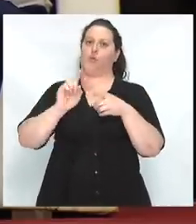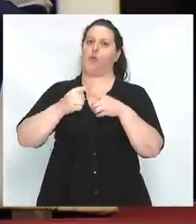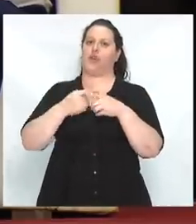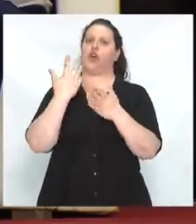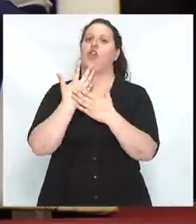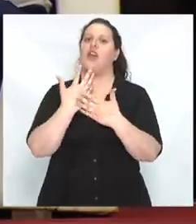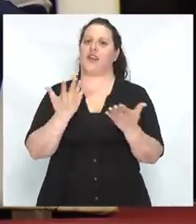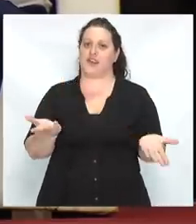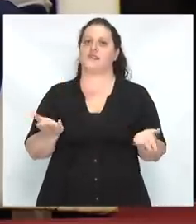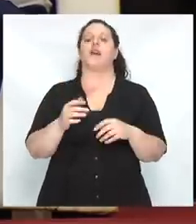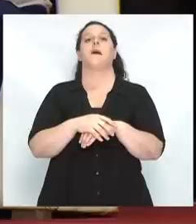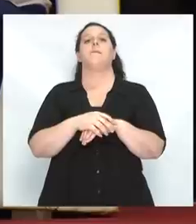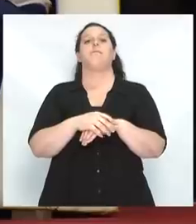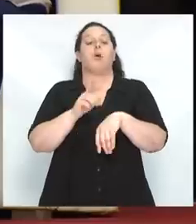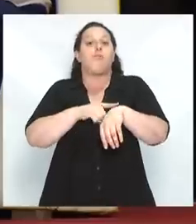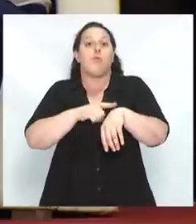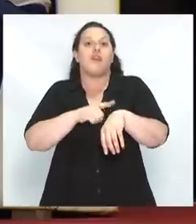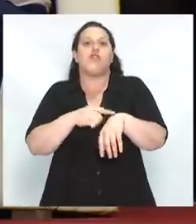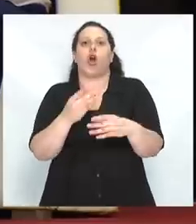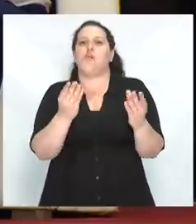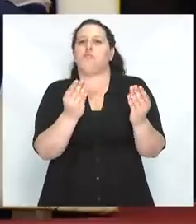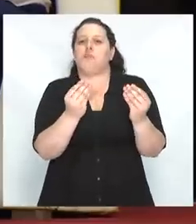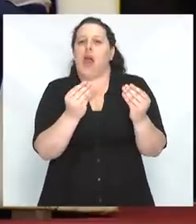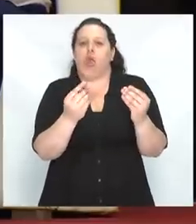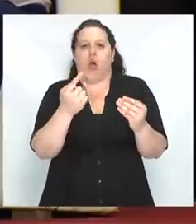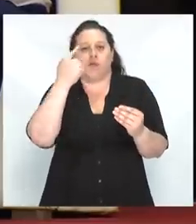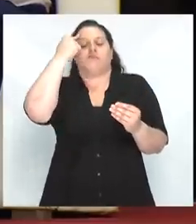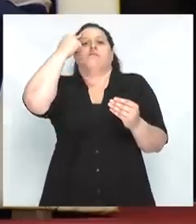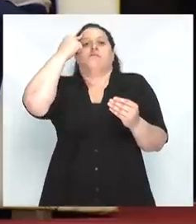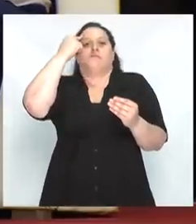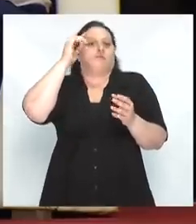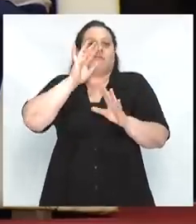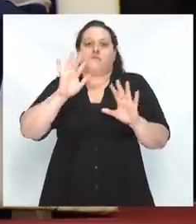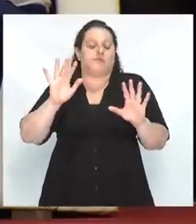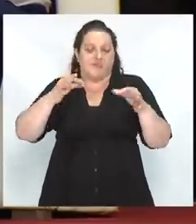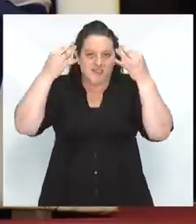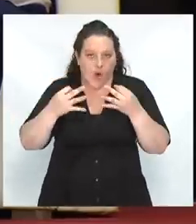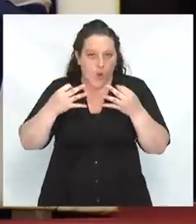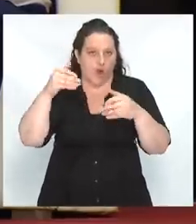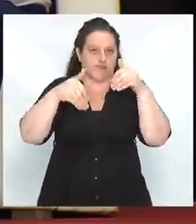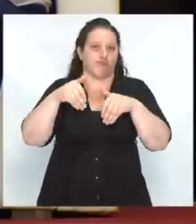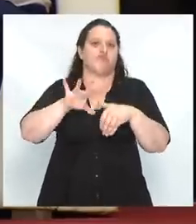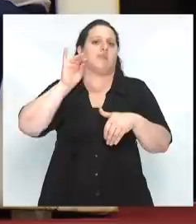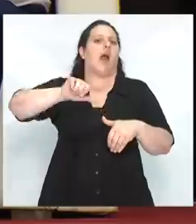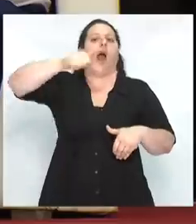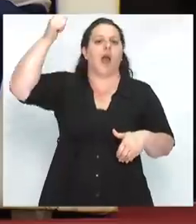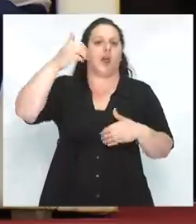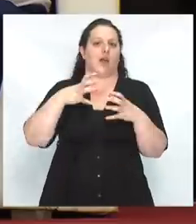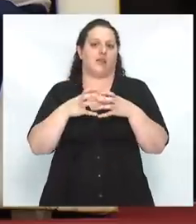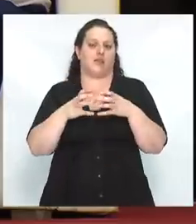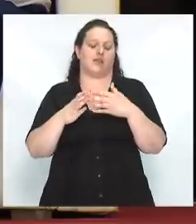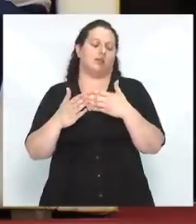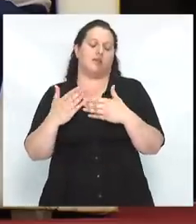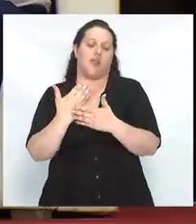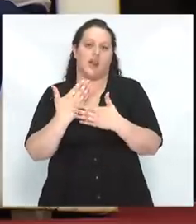convierte en el sentido común, gana la derecha. Y por tanto, una de las tareas obligatorias antes de definir